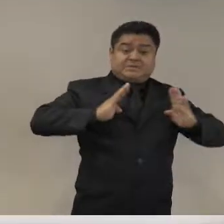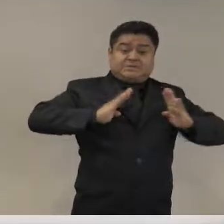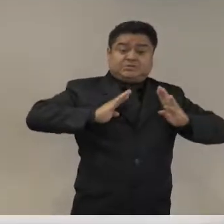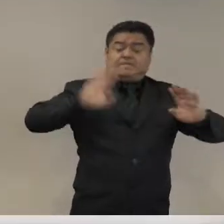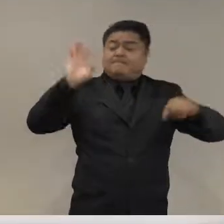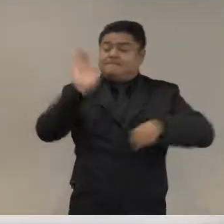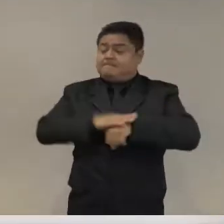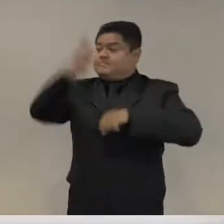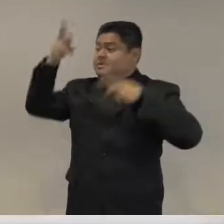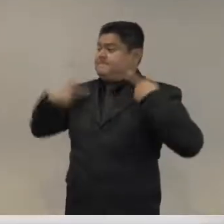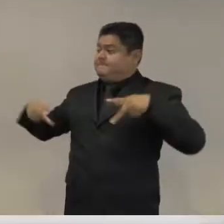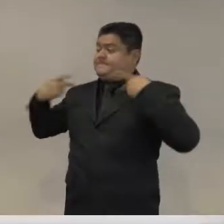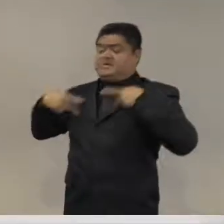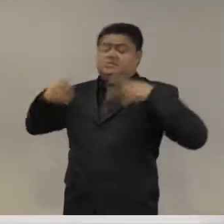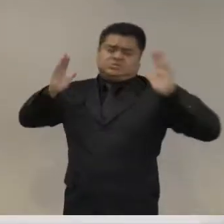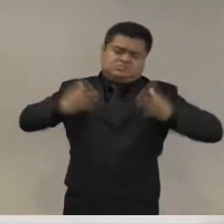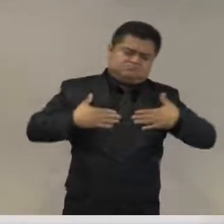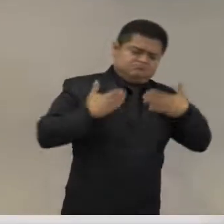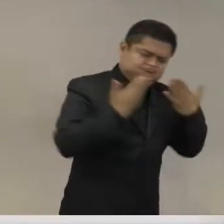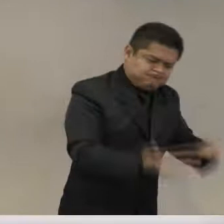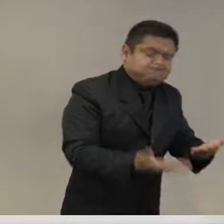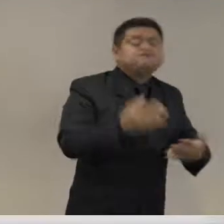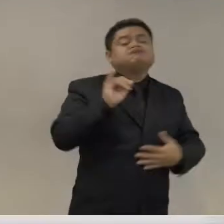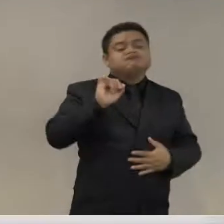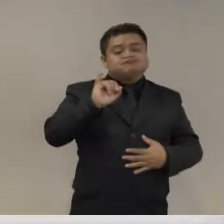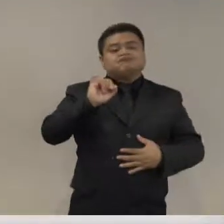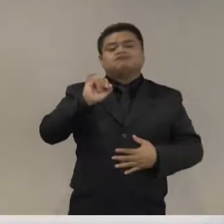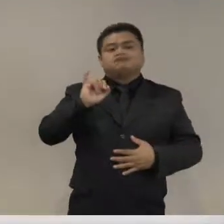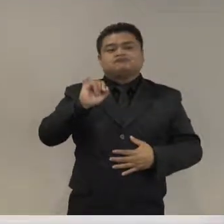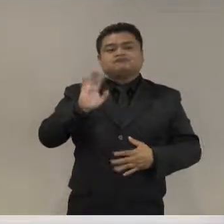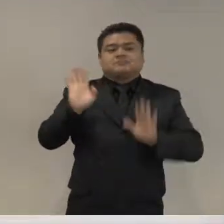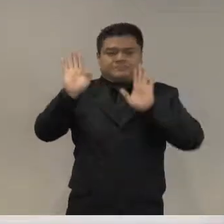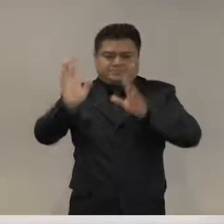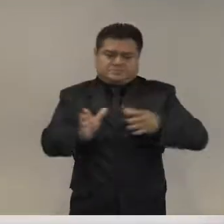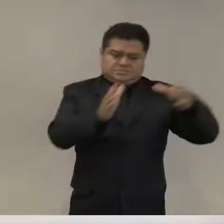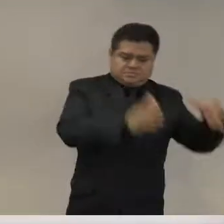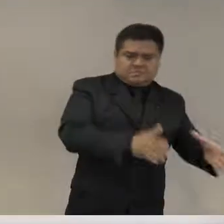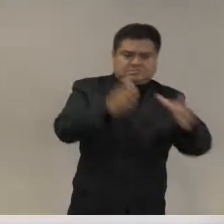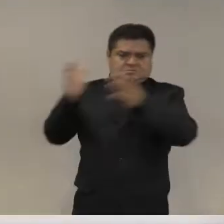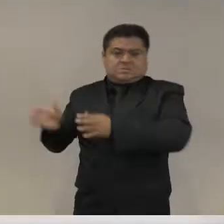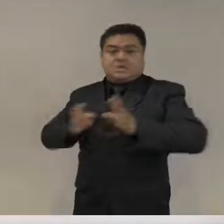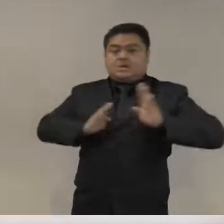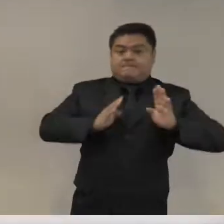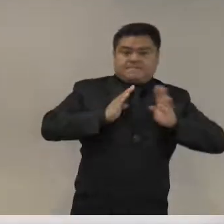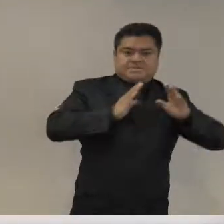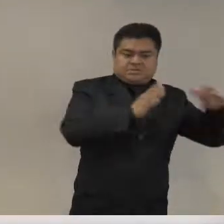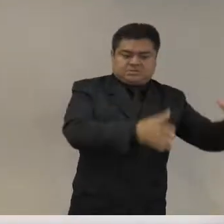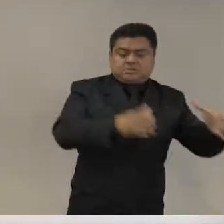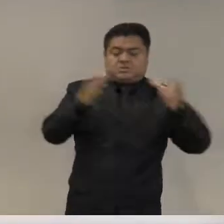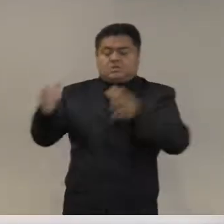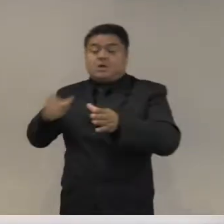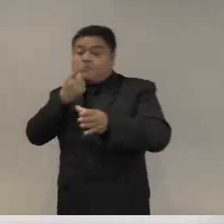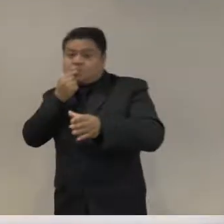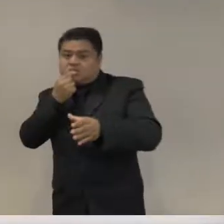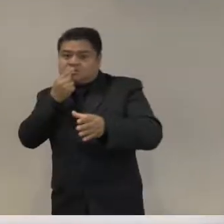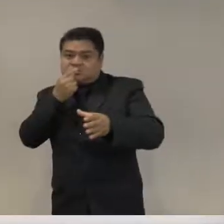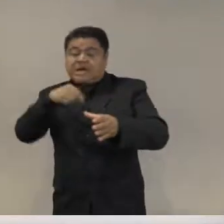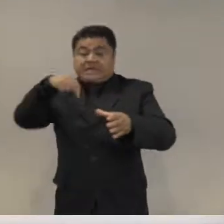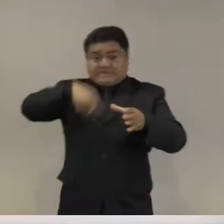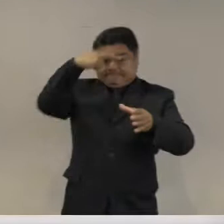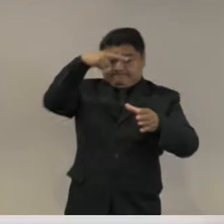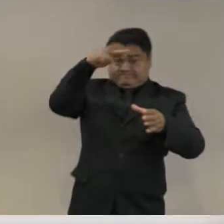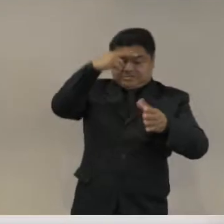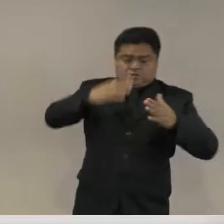brechas entre confianza en los militares y confianza en la policía en puntos porcentuales. Y México,